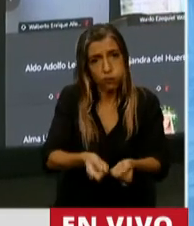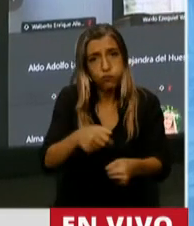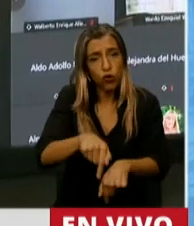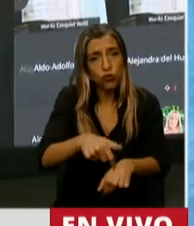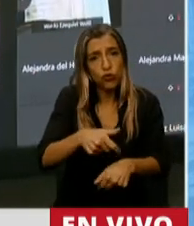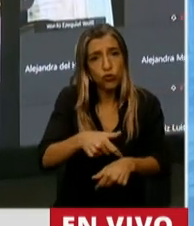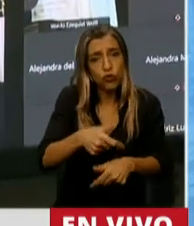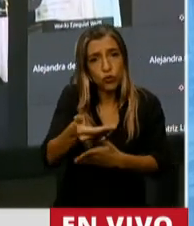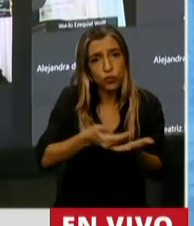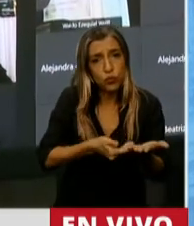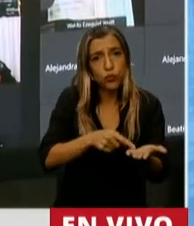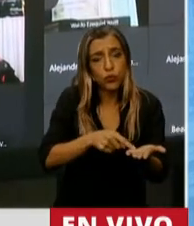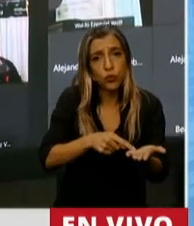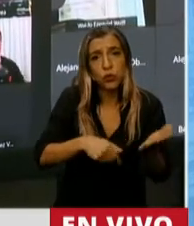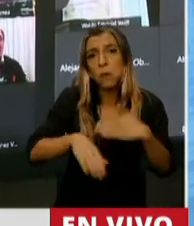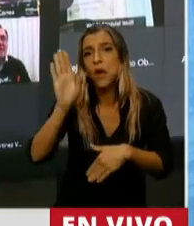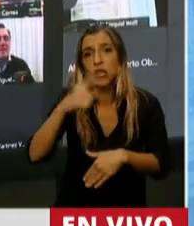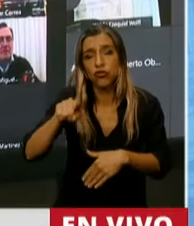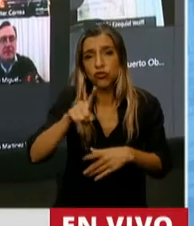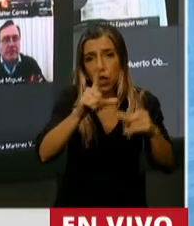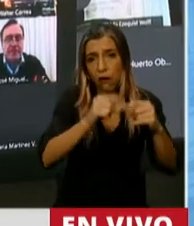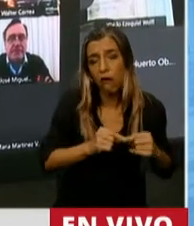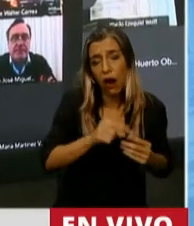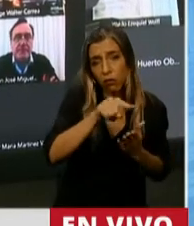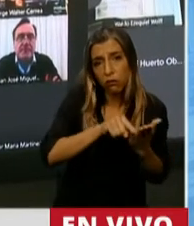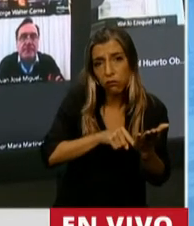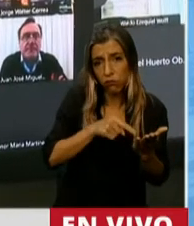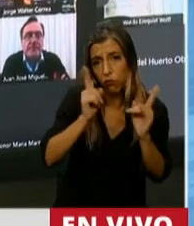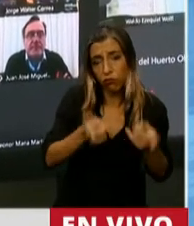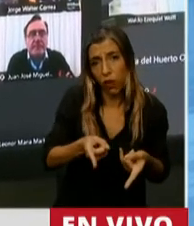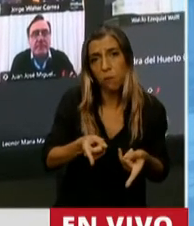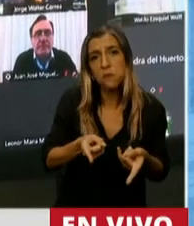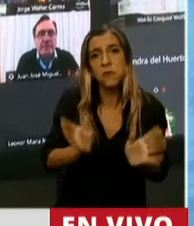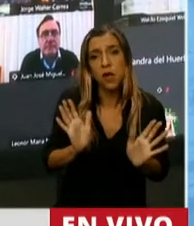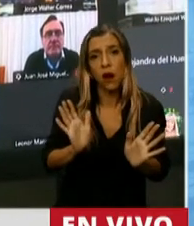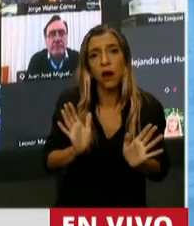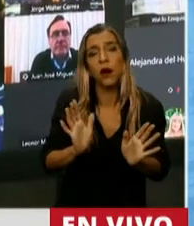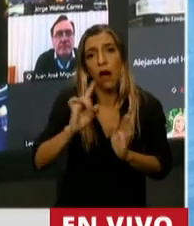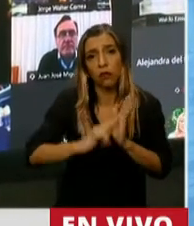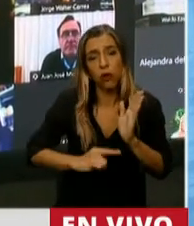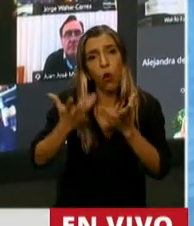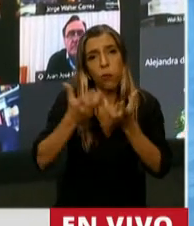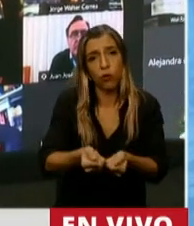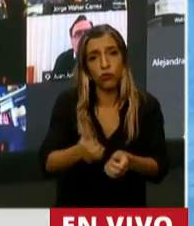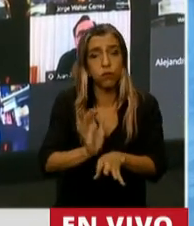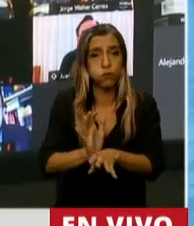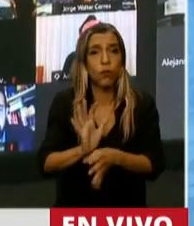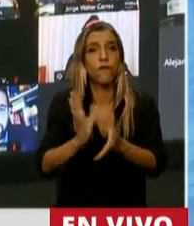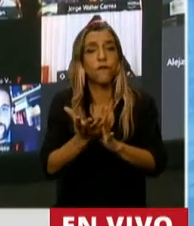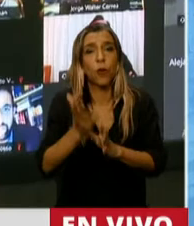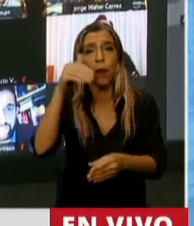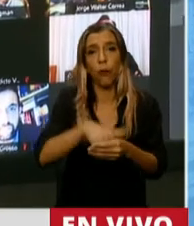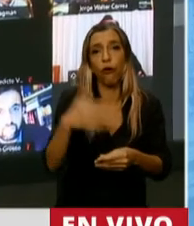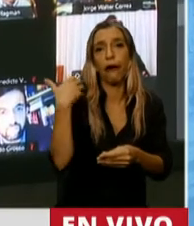casi todos los artículos. Lo acompañan en particular y no lo acompañan en general. Justamente la señal más